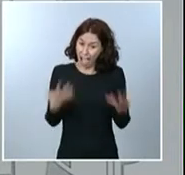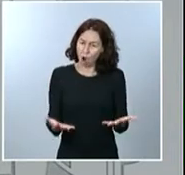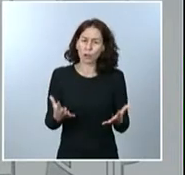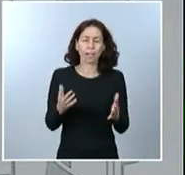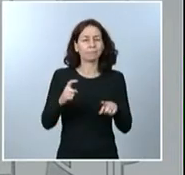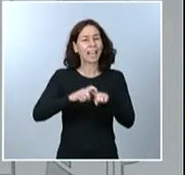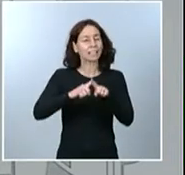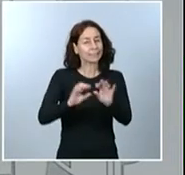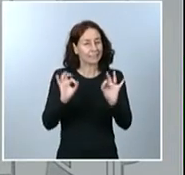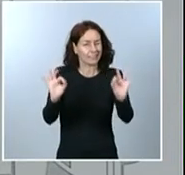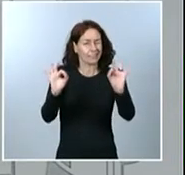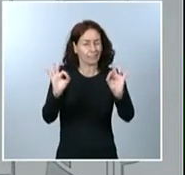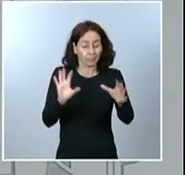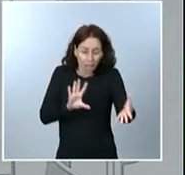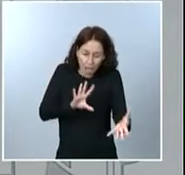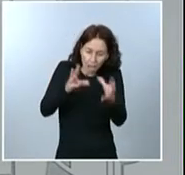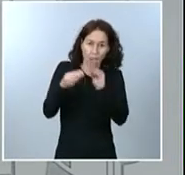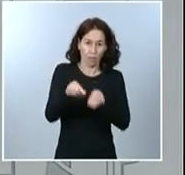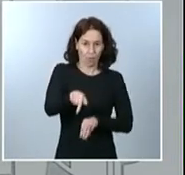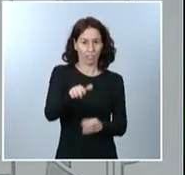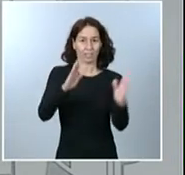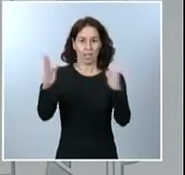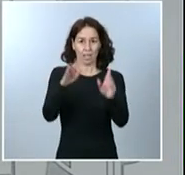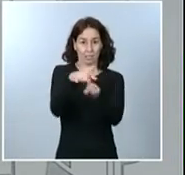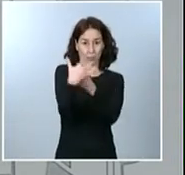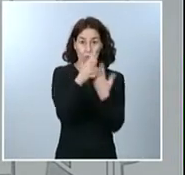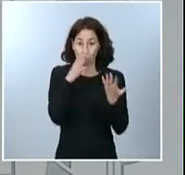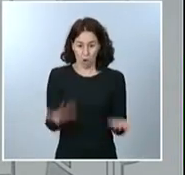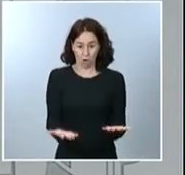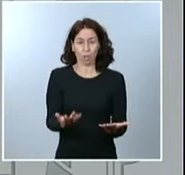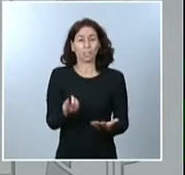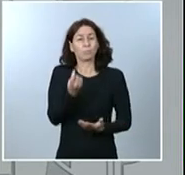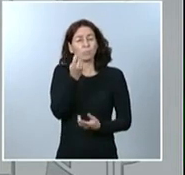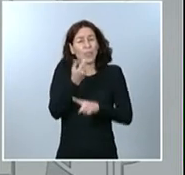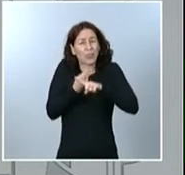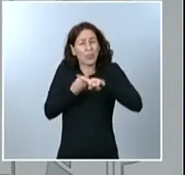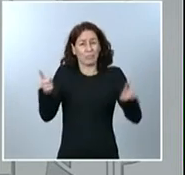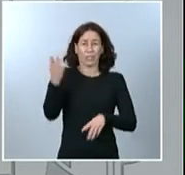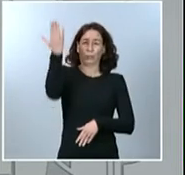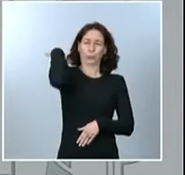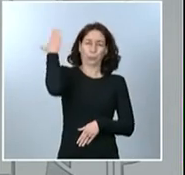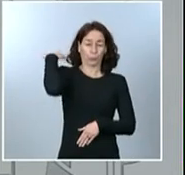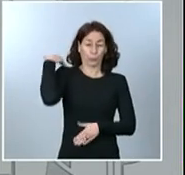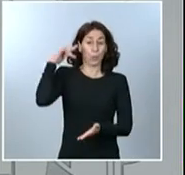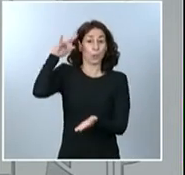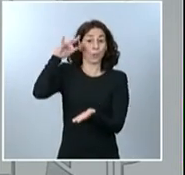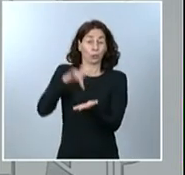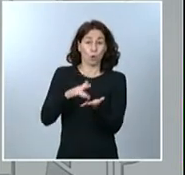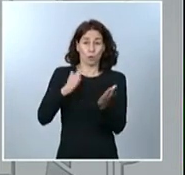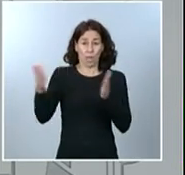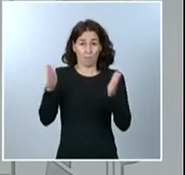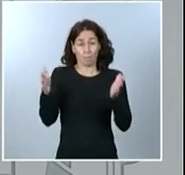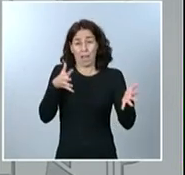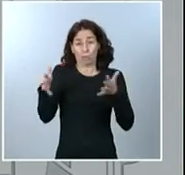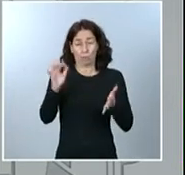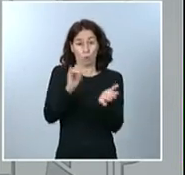segunda ola de la pandemia, que lo diferencian claramente del que tuvimos en el mes de marzo y en el mes de abril pasados. Les anuncio,